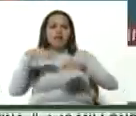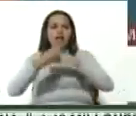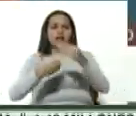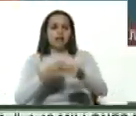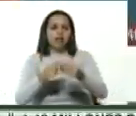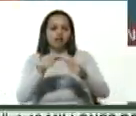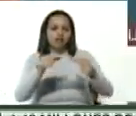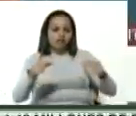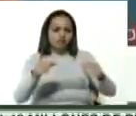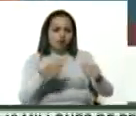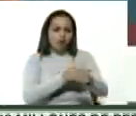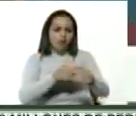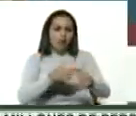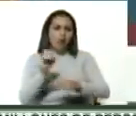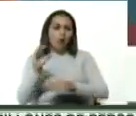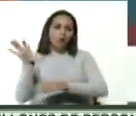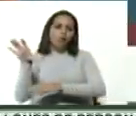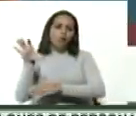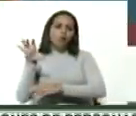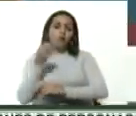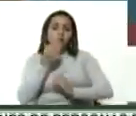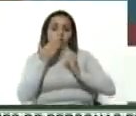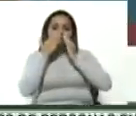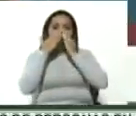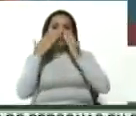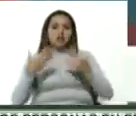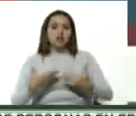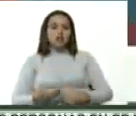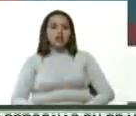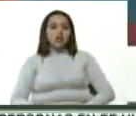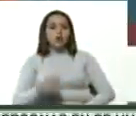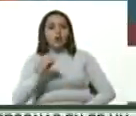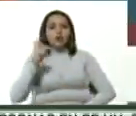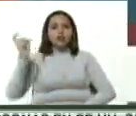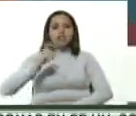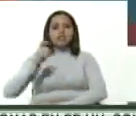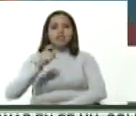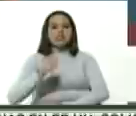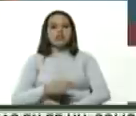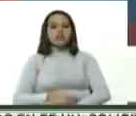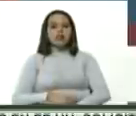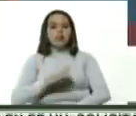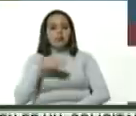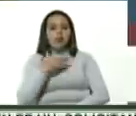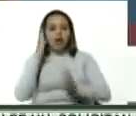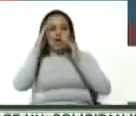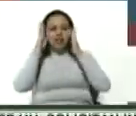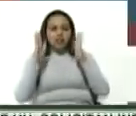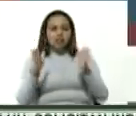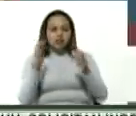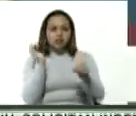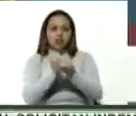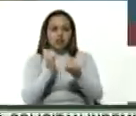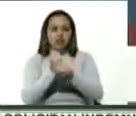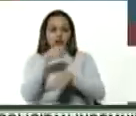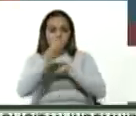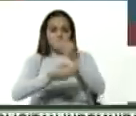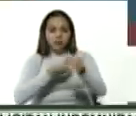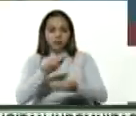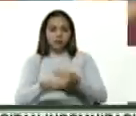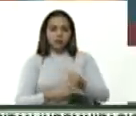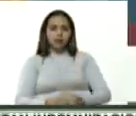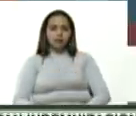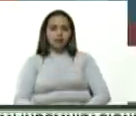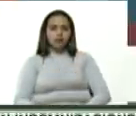que puedas importar los ventiladores, que puedas importar lo necesario para atender la producción que se ha visto afectada,